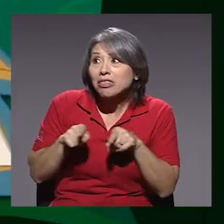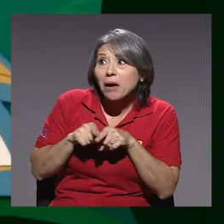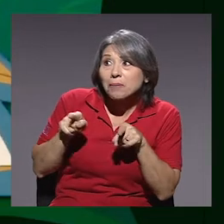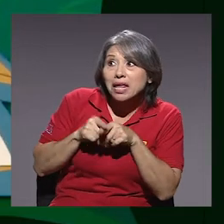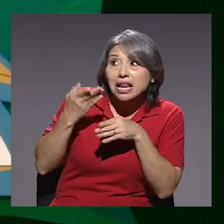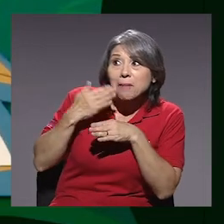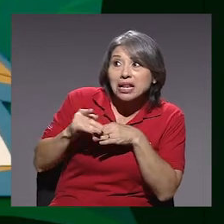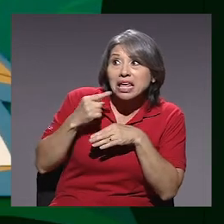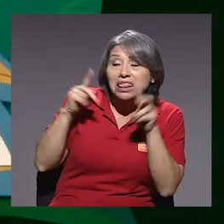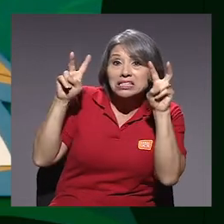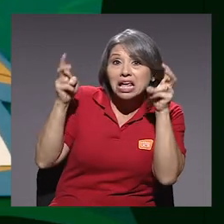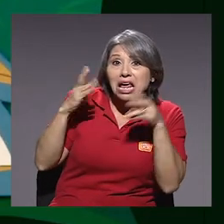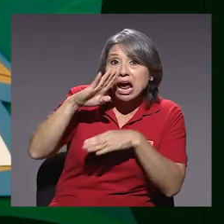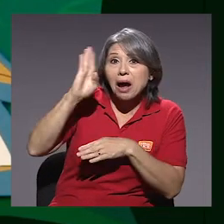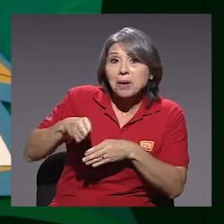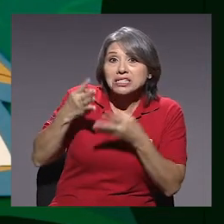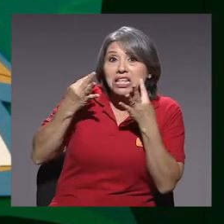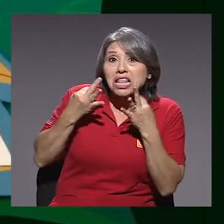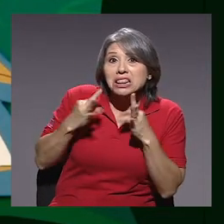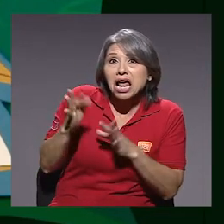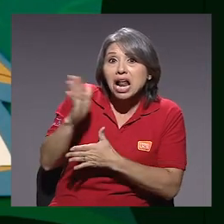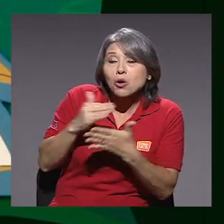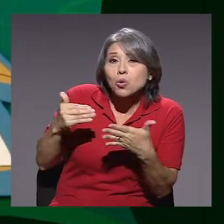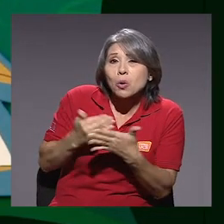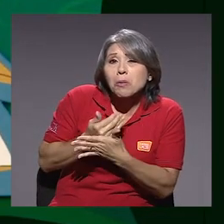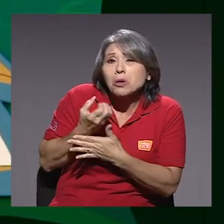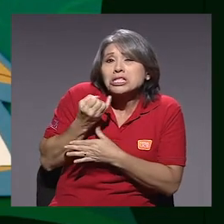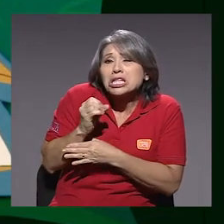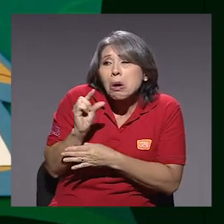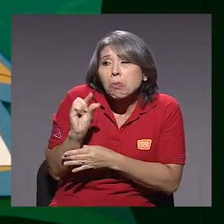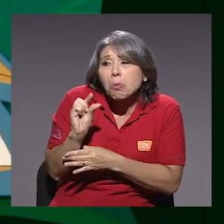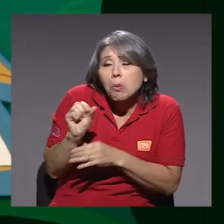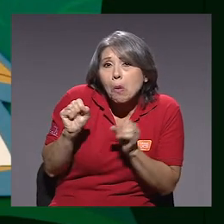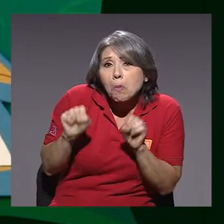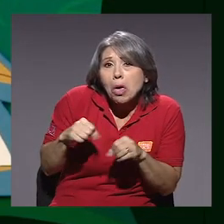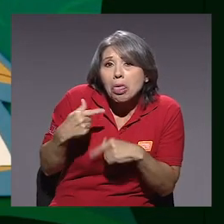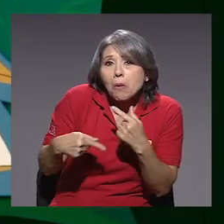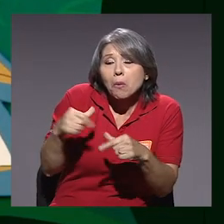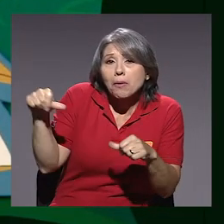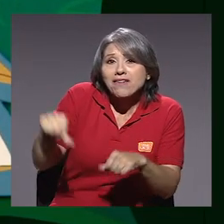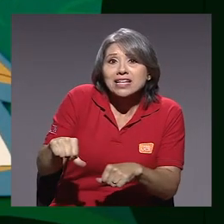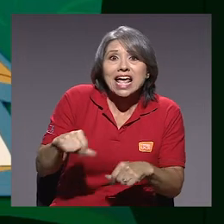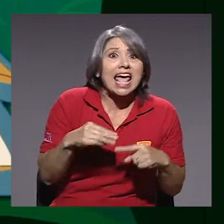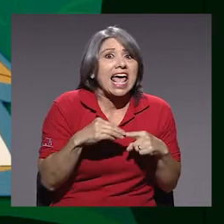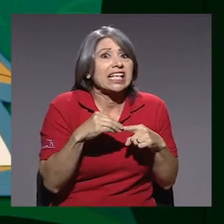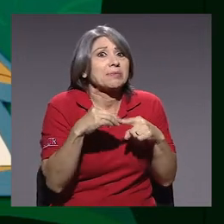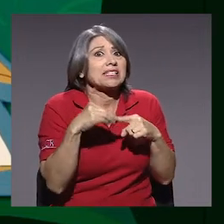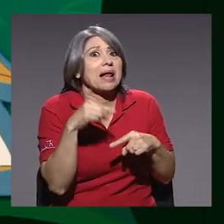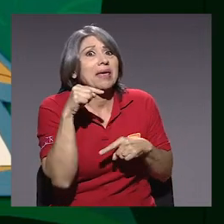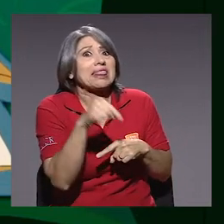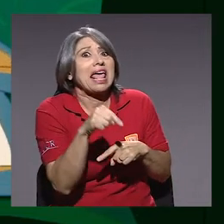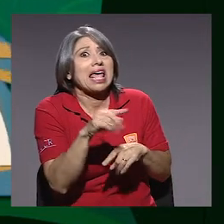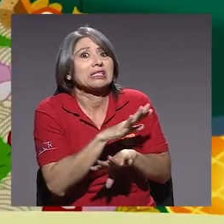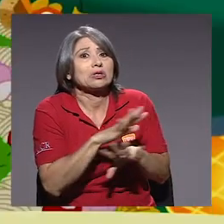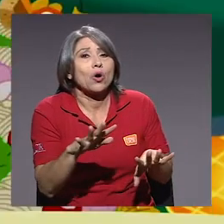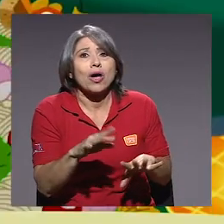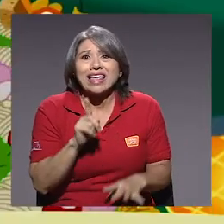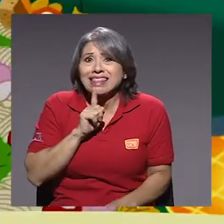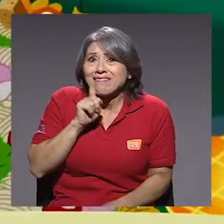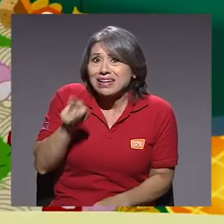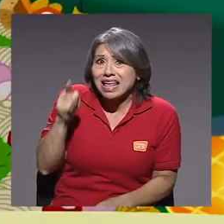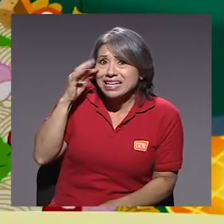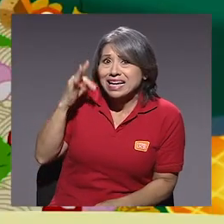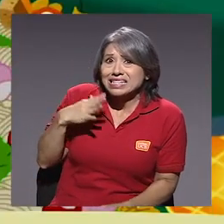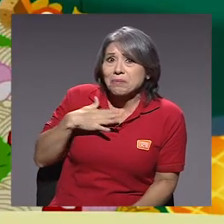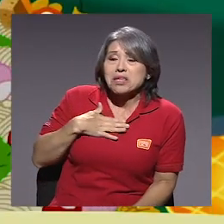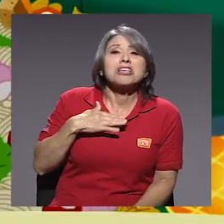¿Aún la parte de jamás intentar algo nuevo si hay una mínima posibilidad de poder fracasar? Especialmente esa parte. ¿En